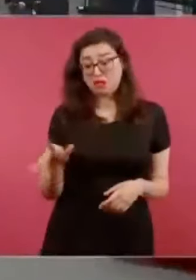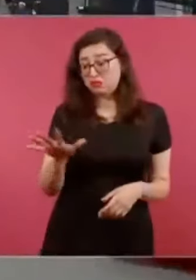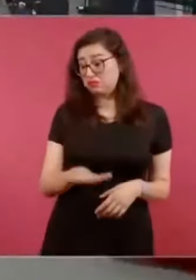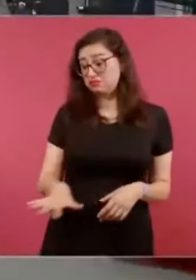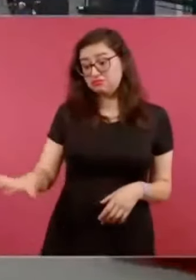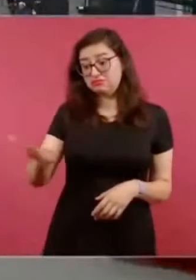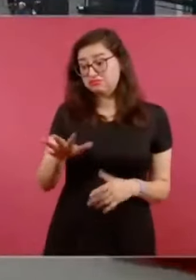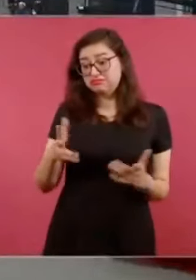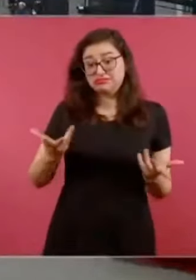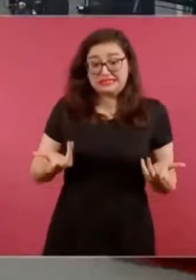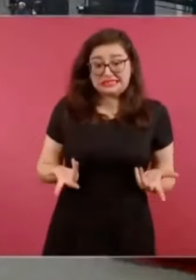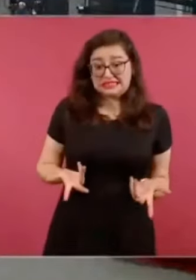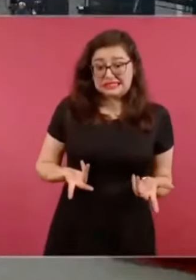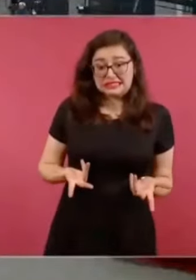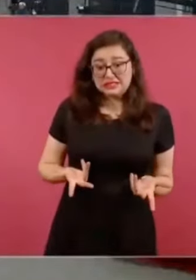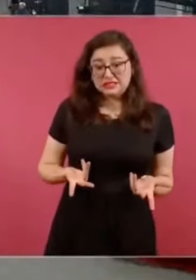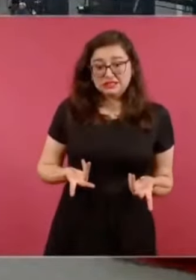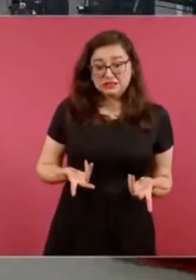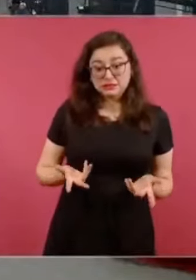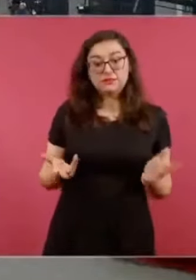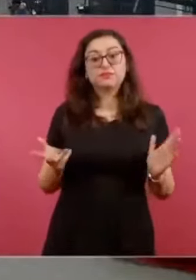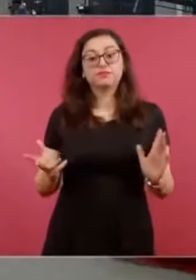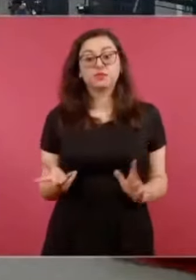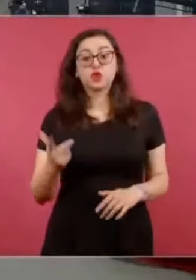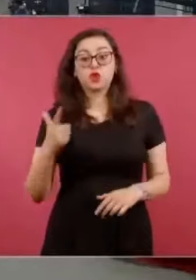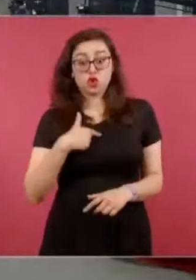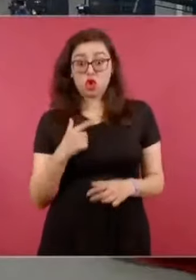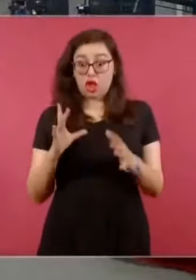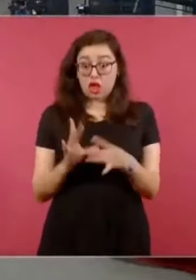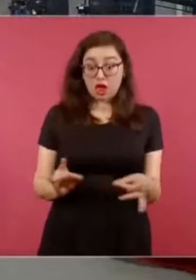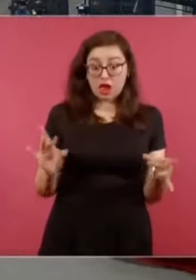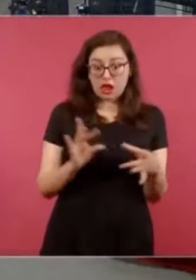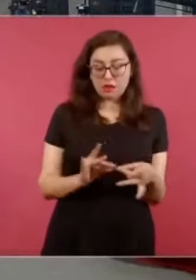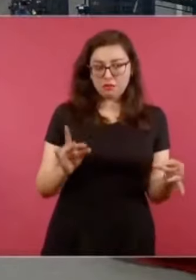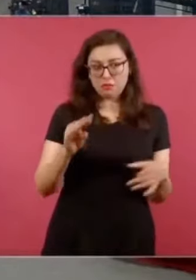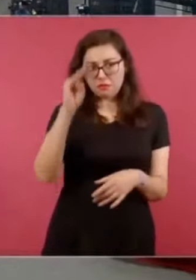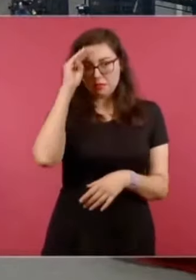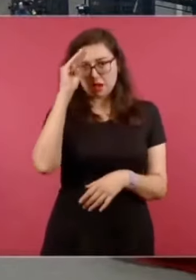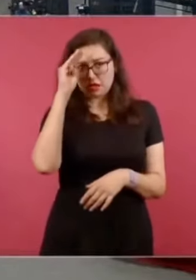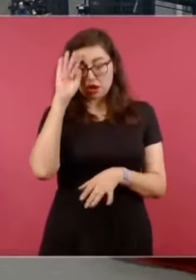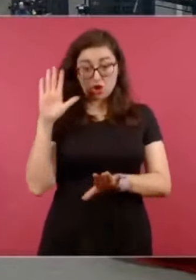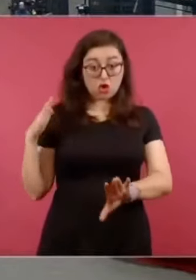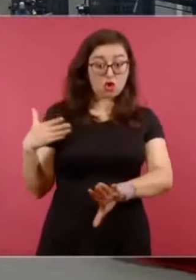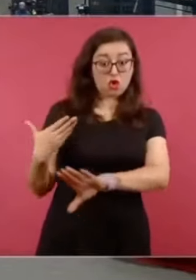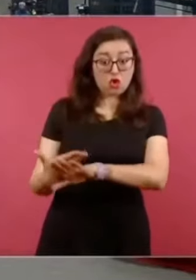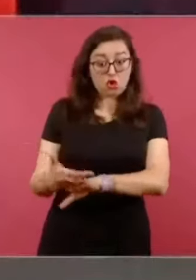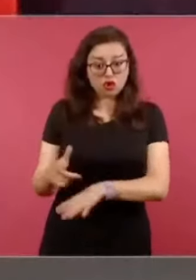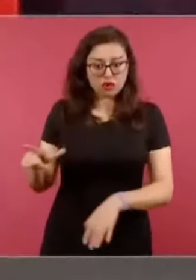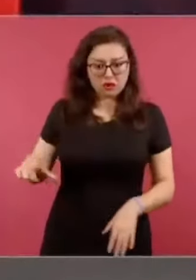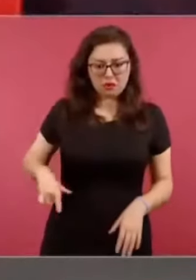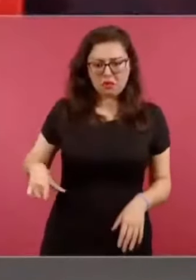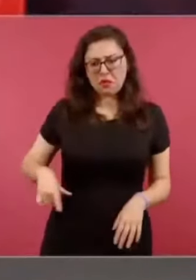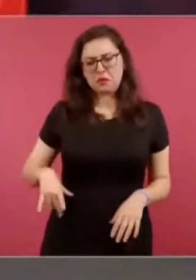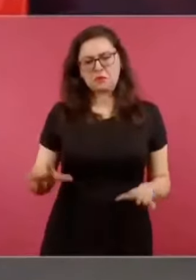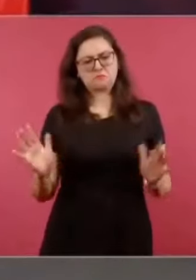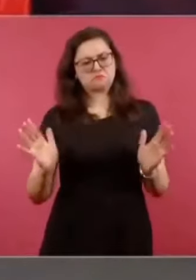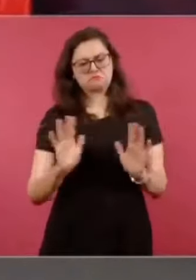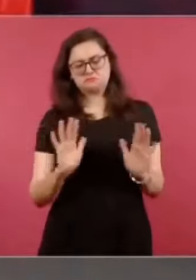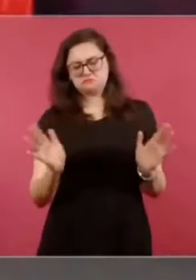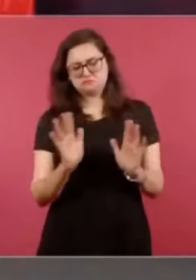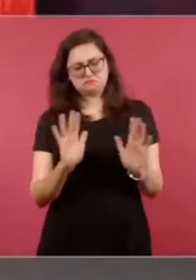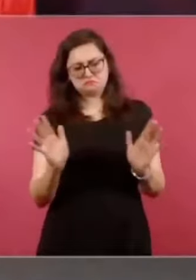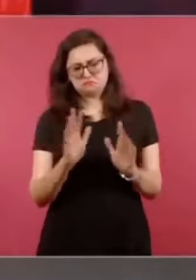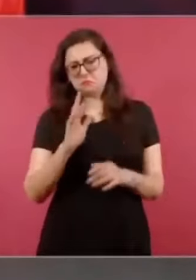se malinterprete, pero sí hay un problema grave